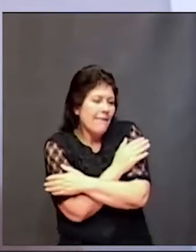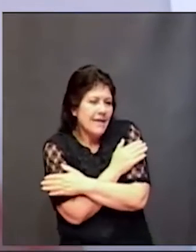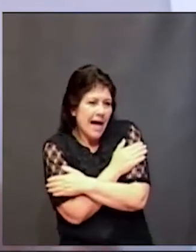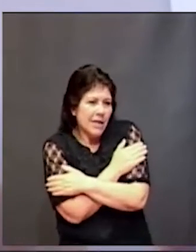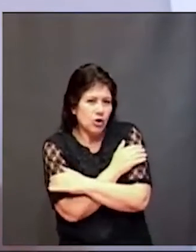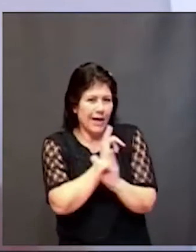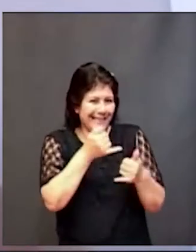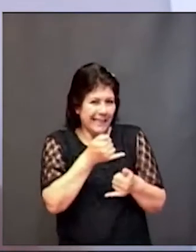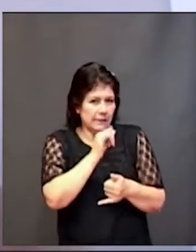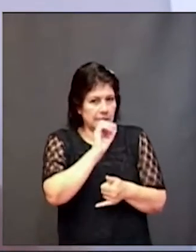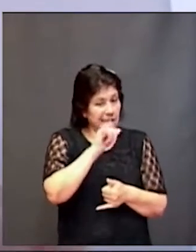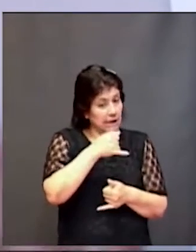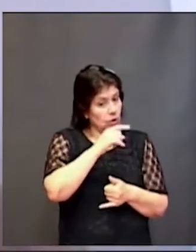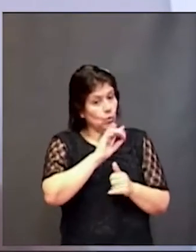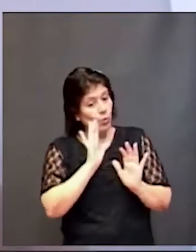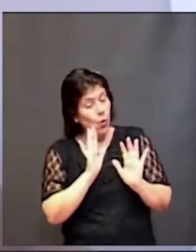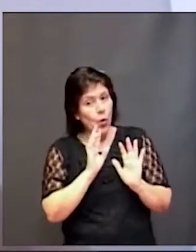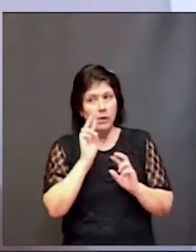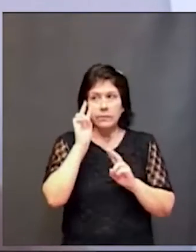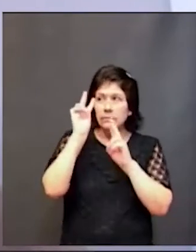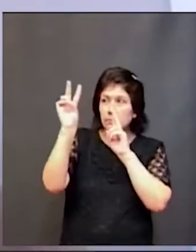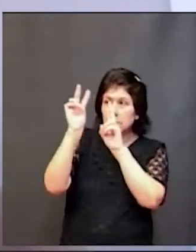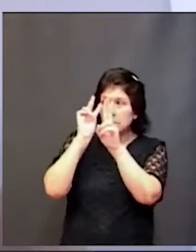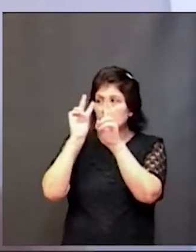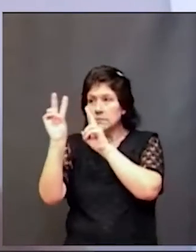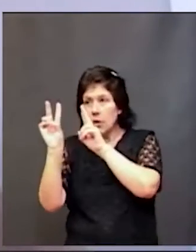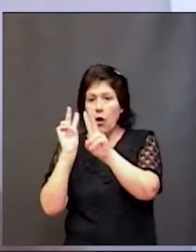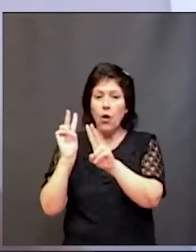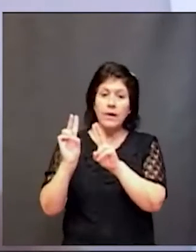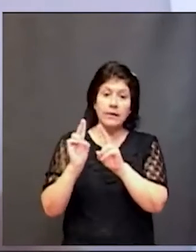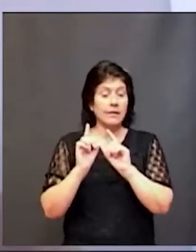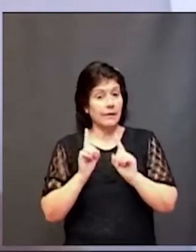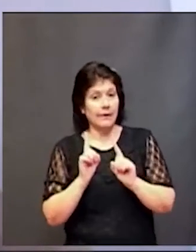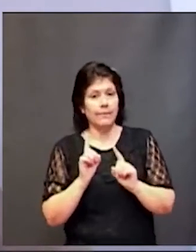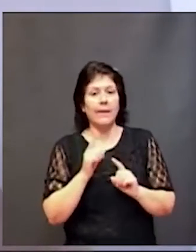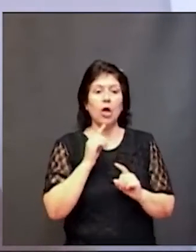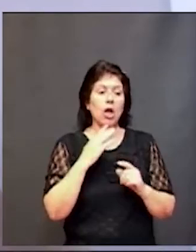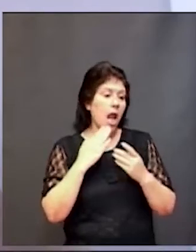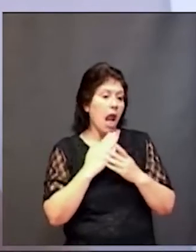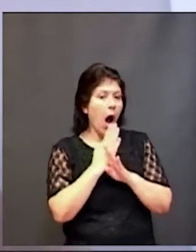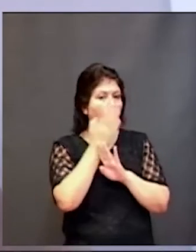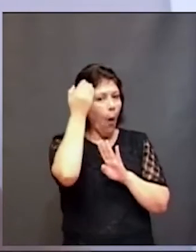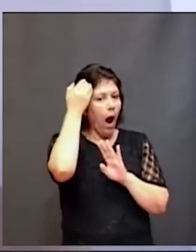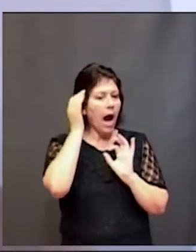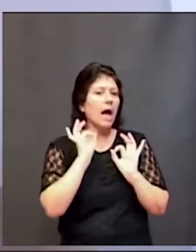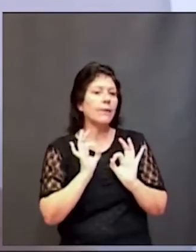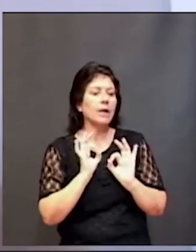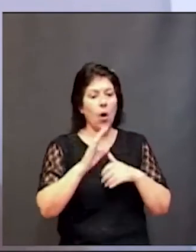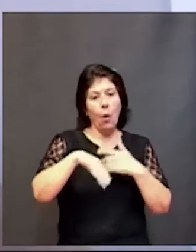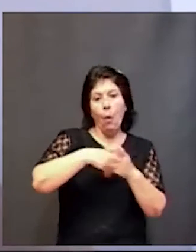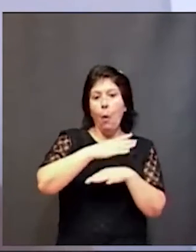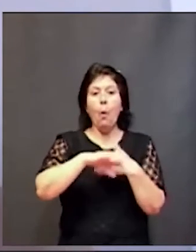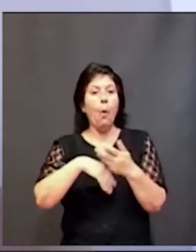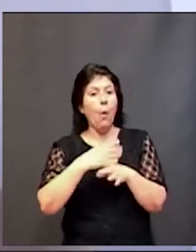la mirada el contacto visual sobre todo y qué pasa con el lenguaje ¿no? lenguaje y juego nosotros